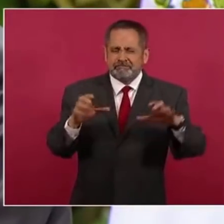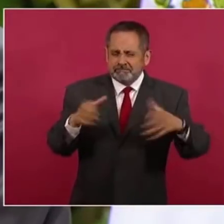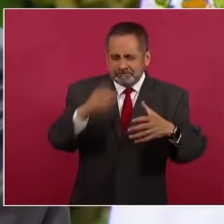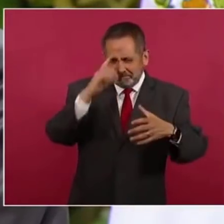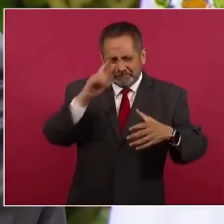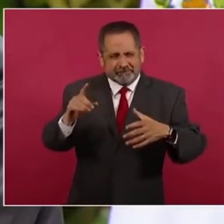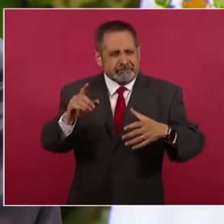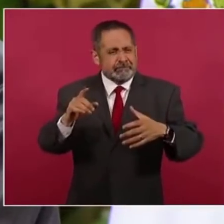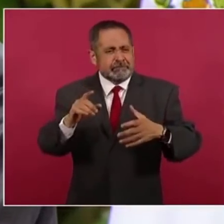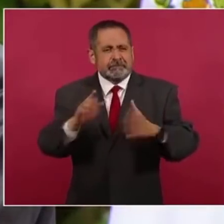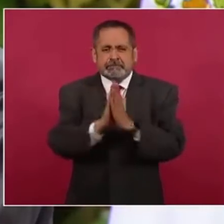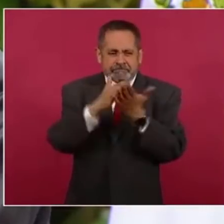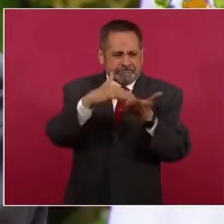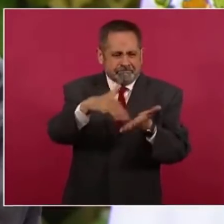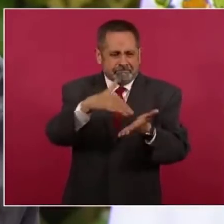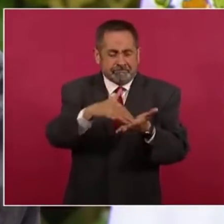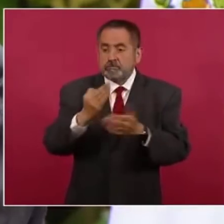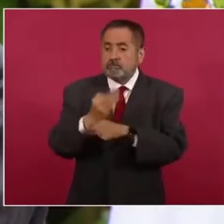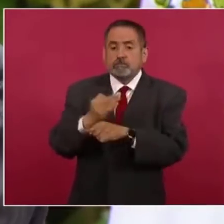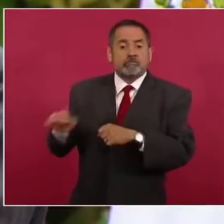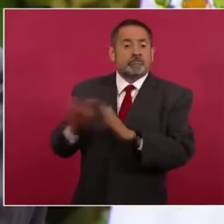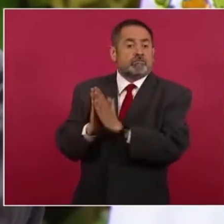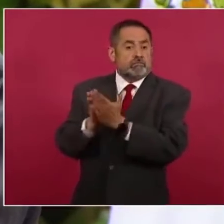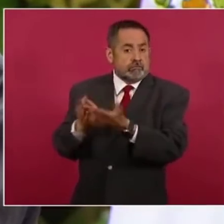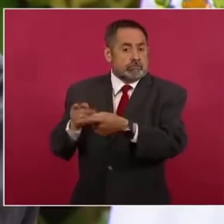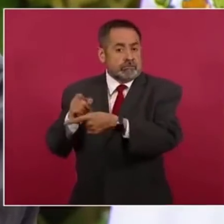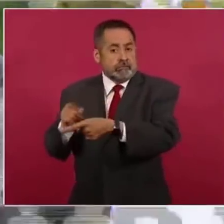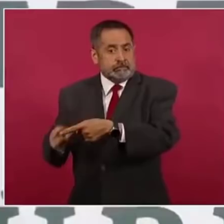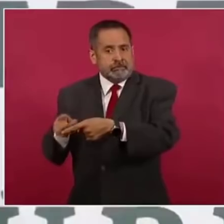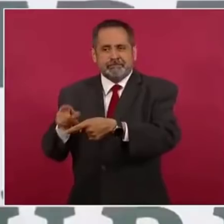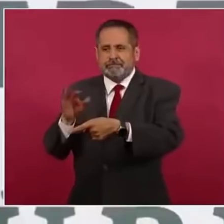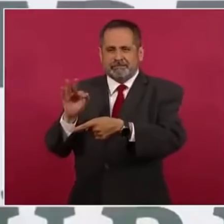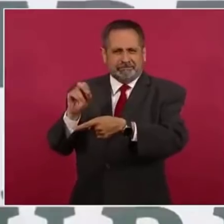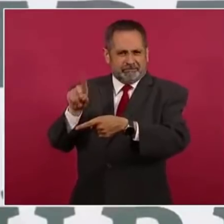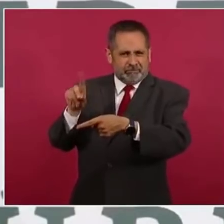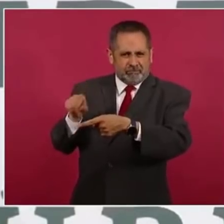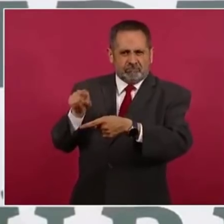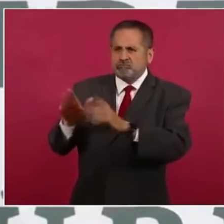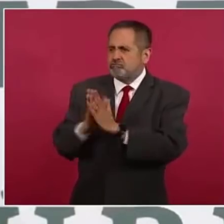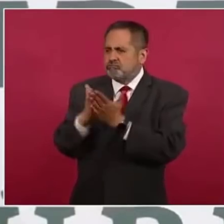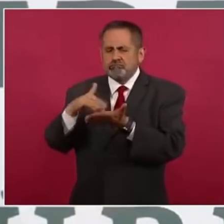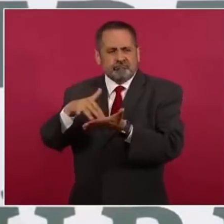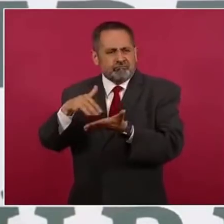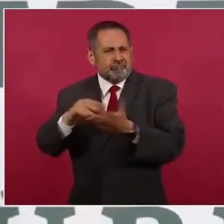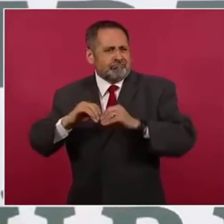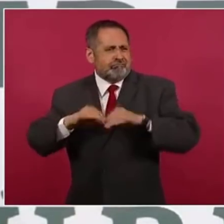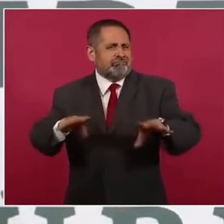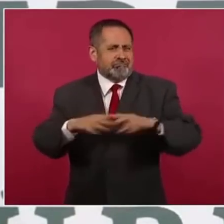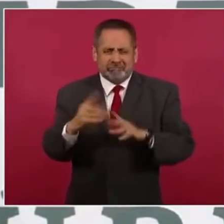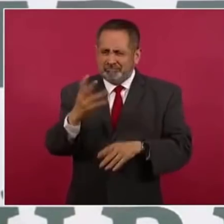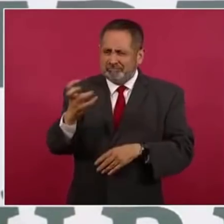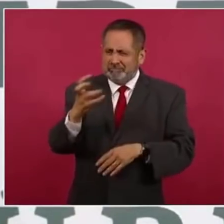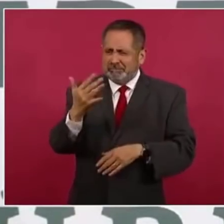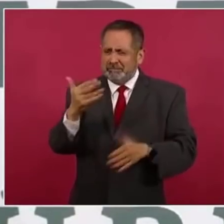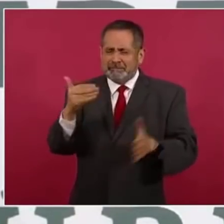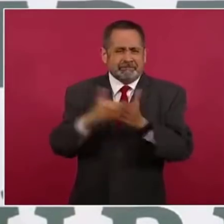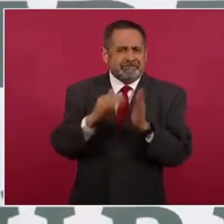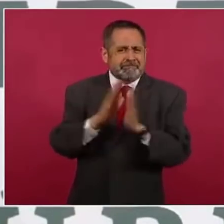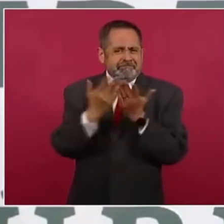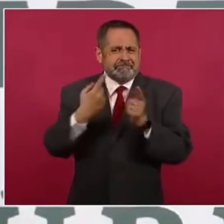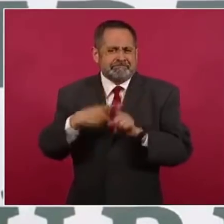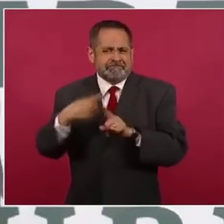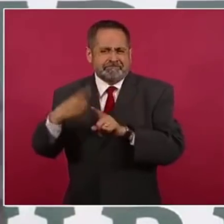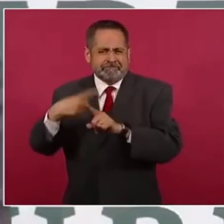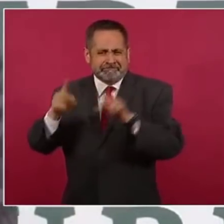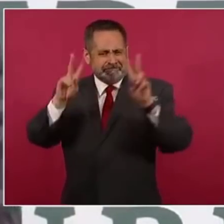impresos 92 títulos con 4 millones 650 mil ejemplares. Se están